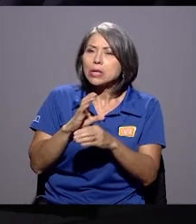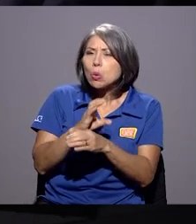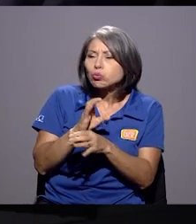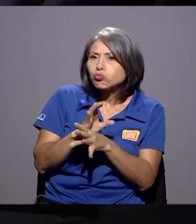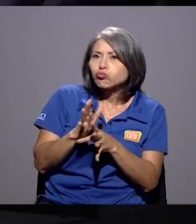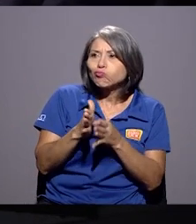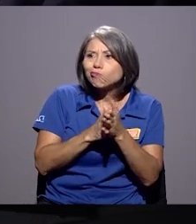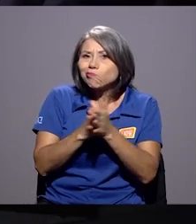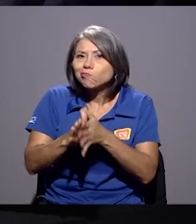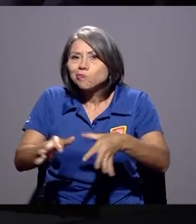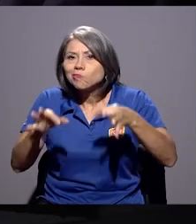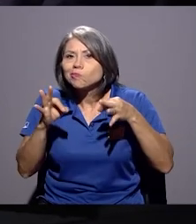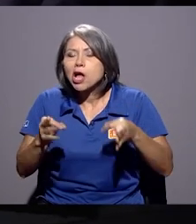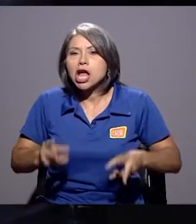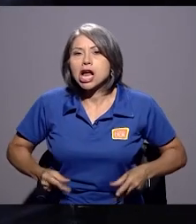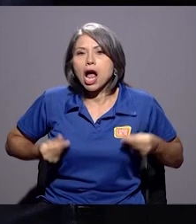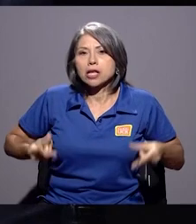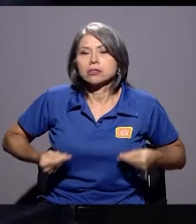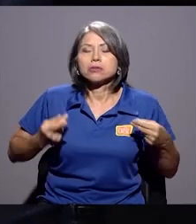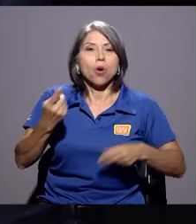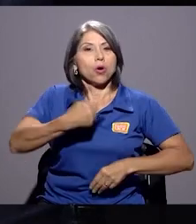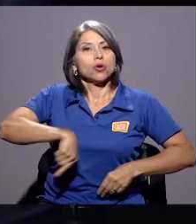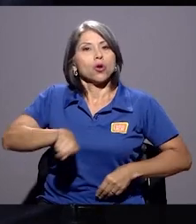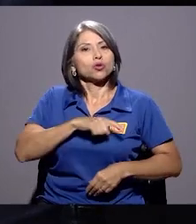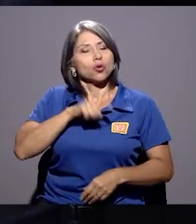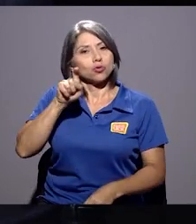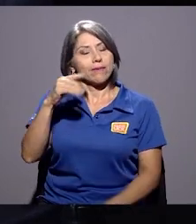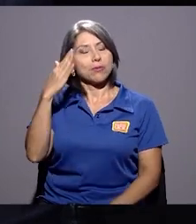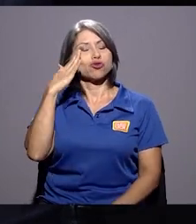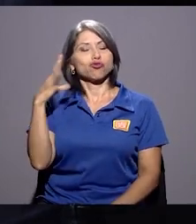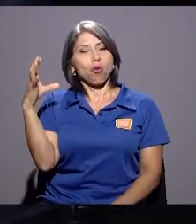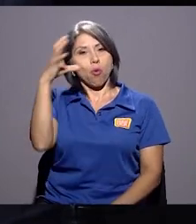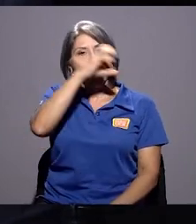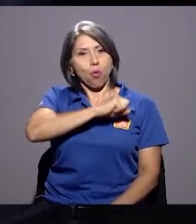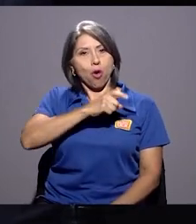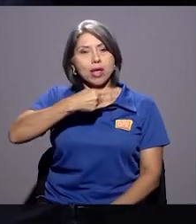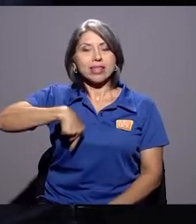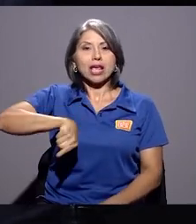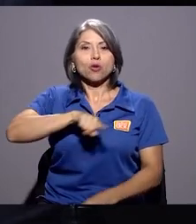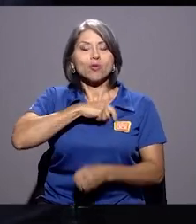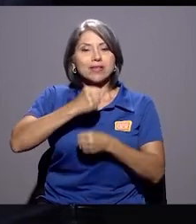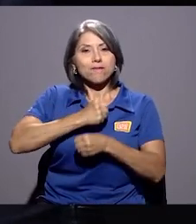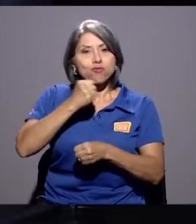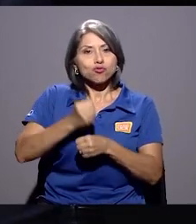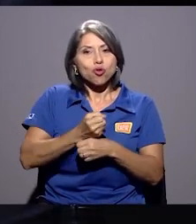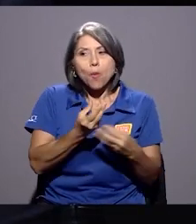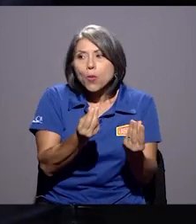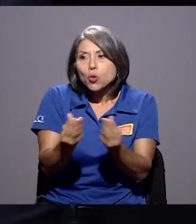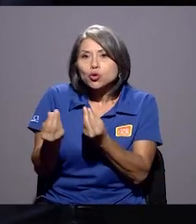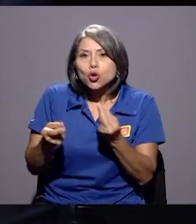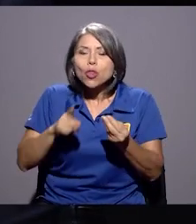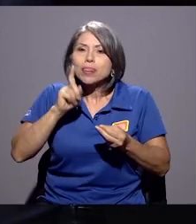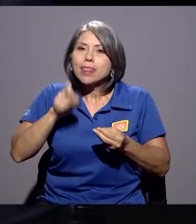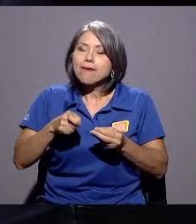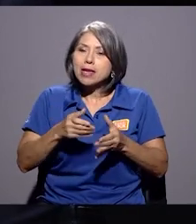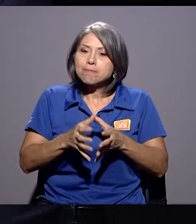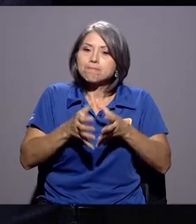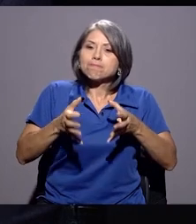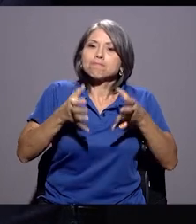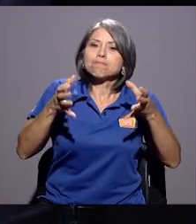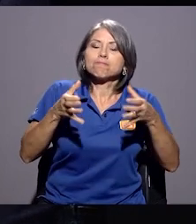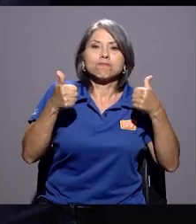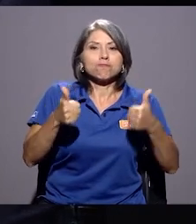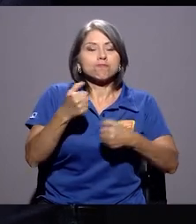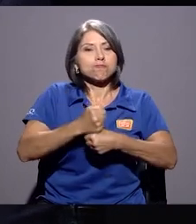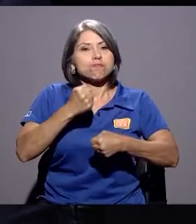gasto. Nosotros tenemos que ser conscientes de que nuestra función de producción, lo que hacemos tiene que aumentar en productividad